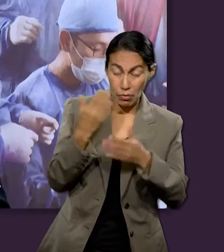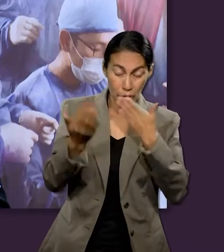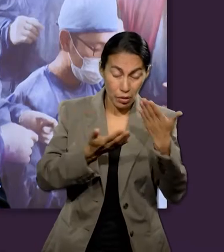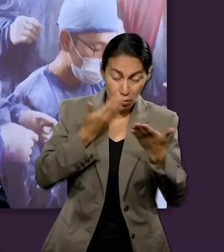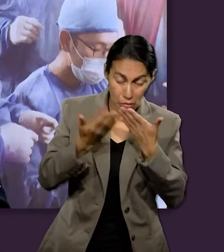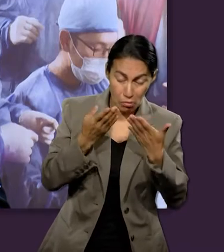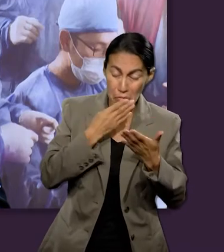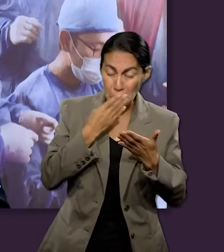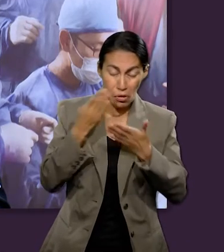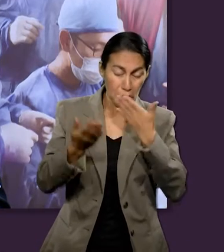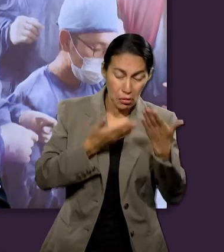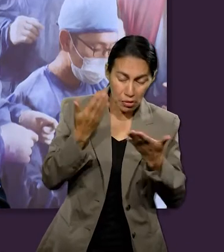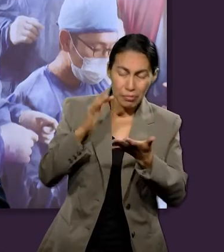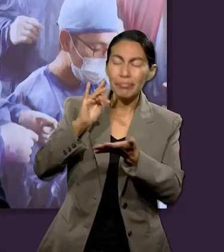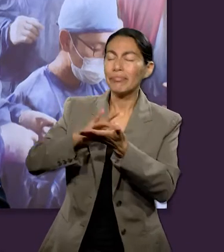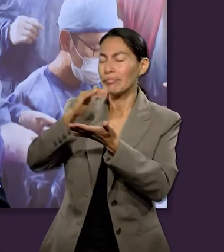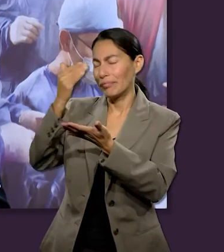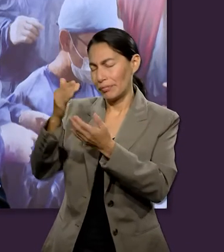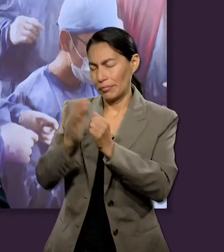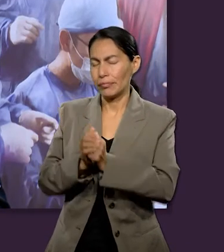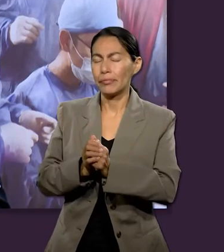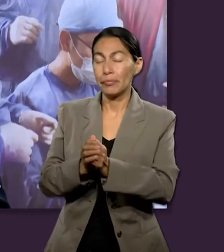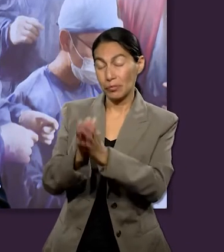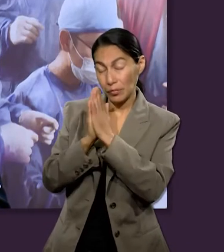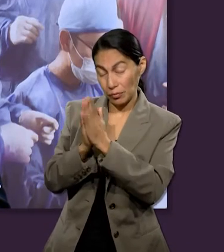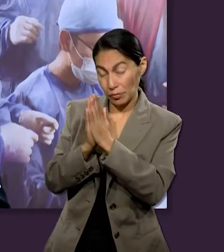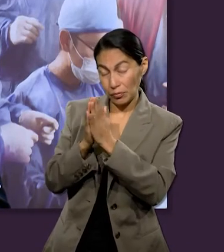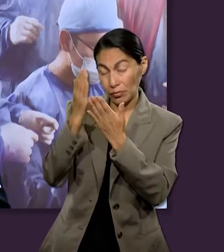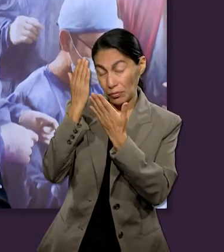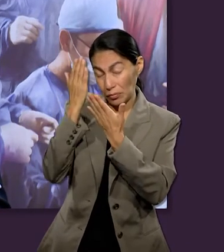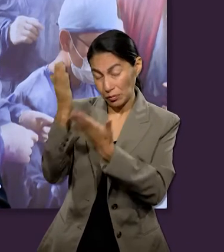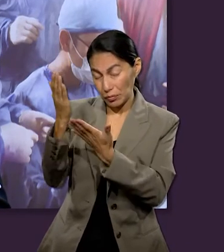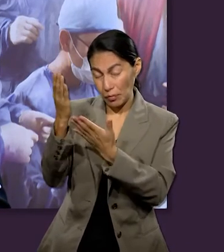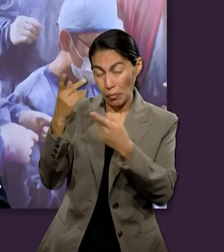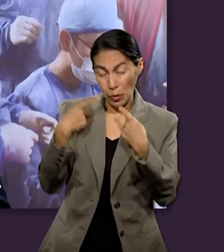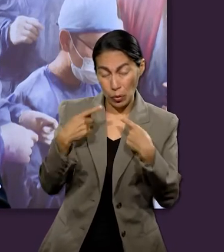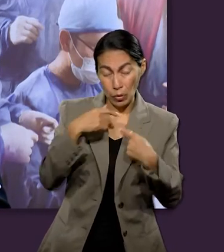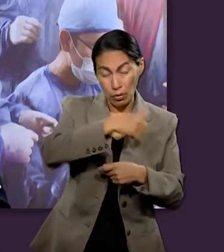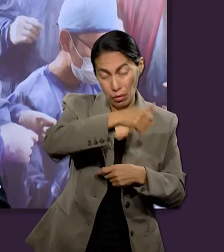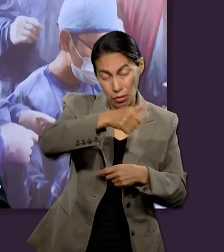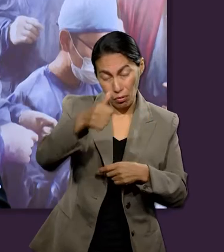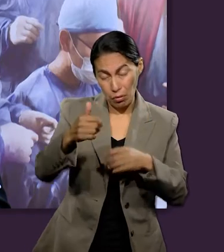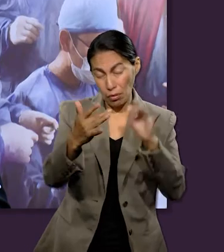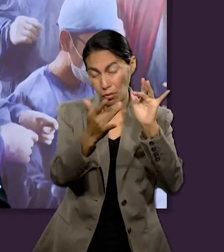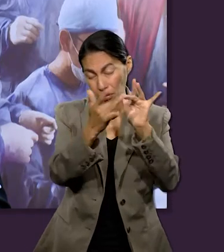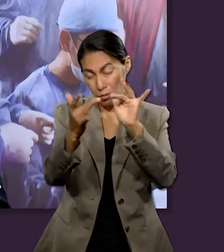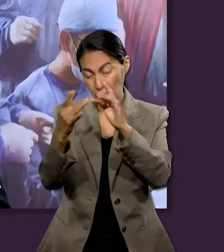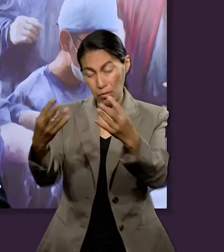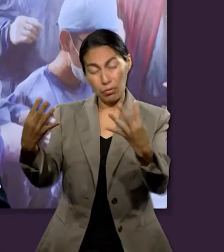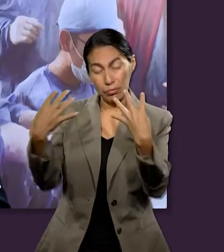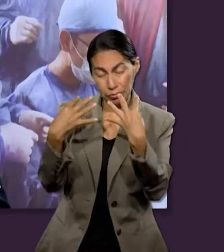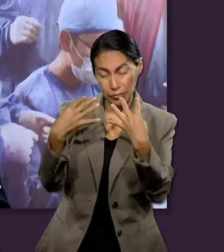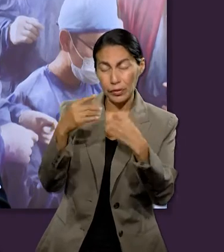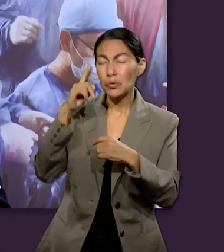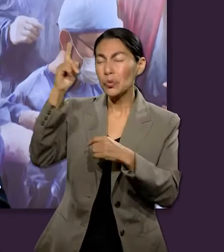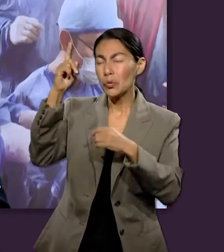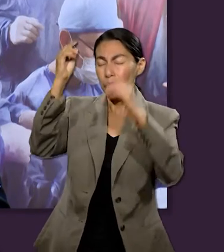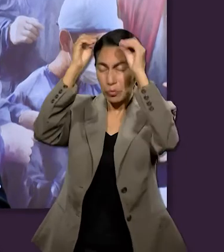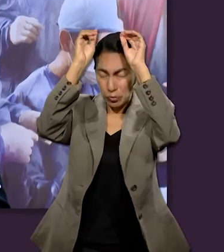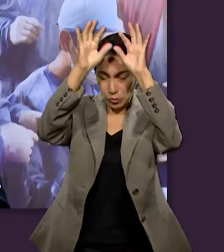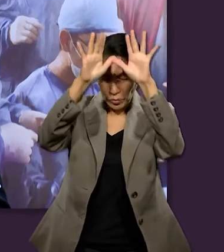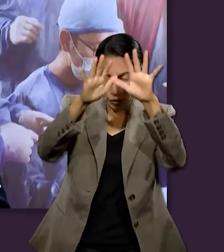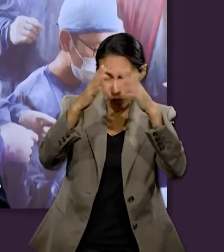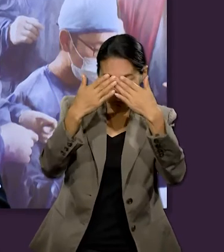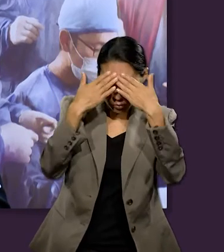espacio para el estudio de tu palabra. Especialmente queremos rogarte por los amigos que nos ven para que tú puedas trabajar en sus corazones